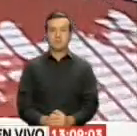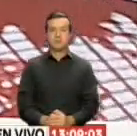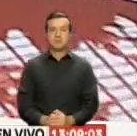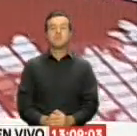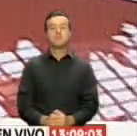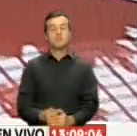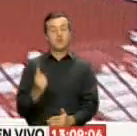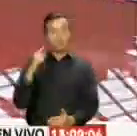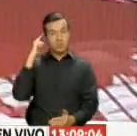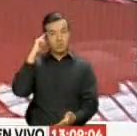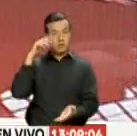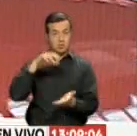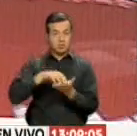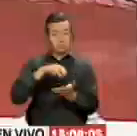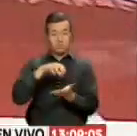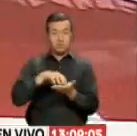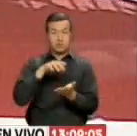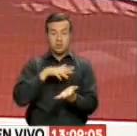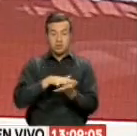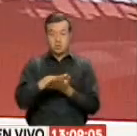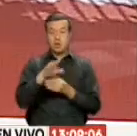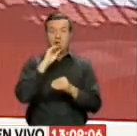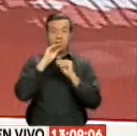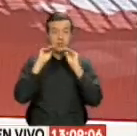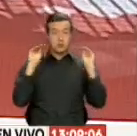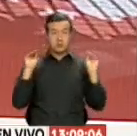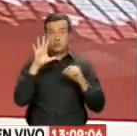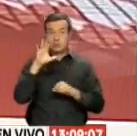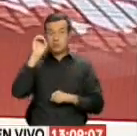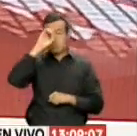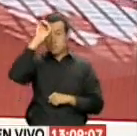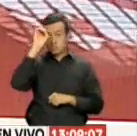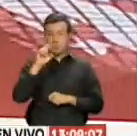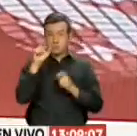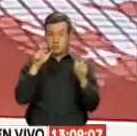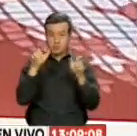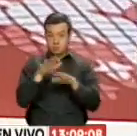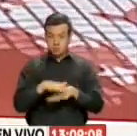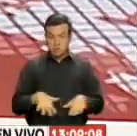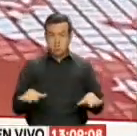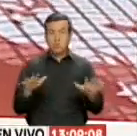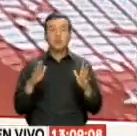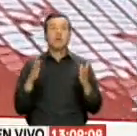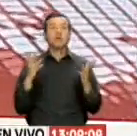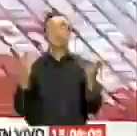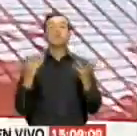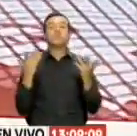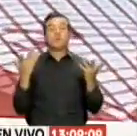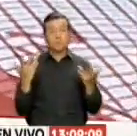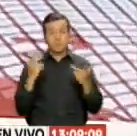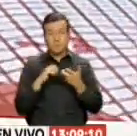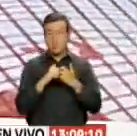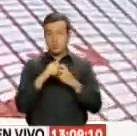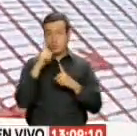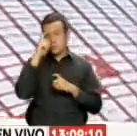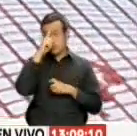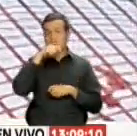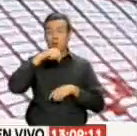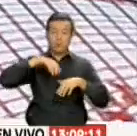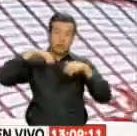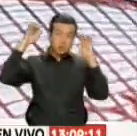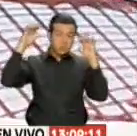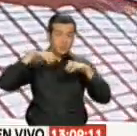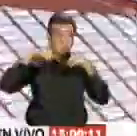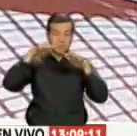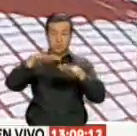El gobernador de la provincia de Los Ríos informó que el 50% de la población está afectada por el invierno. El sector